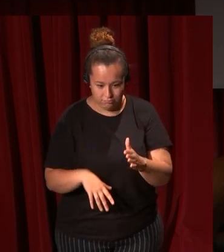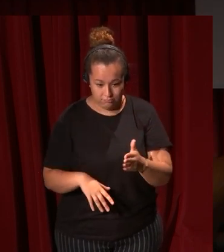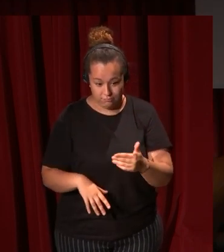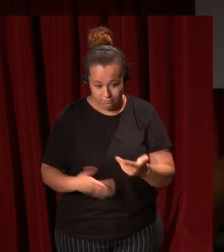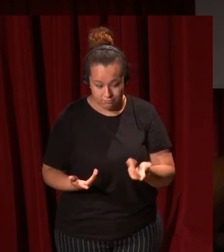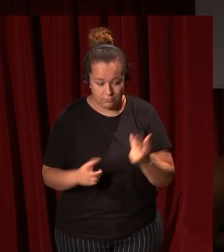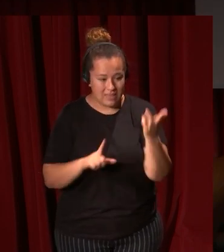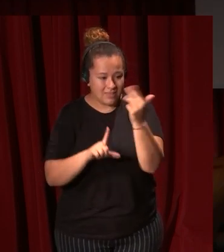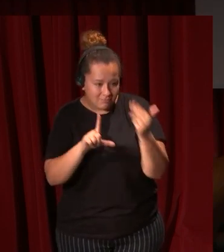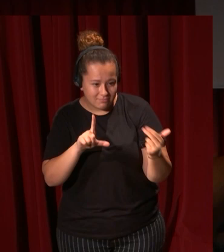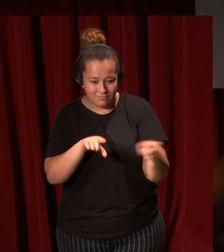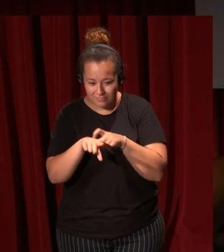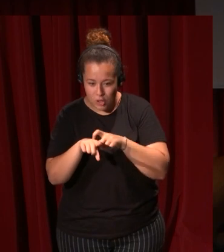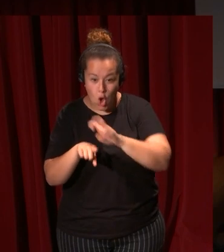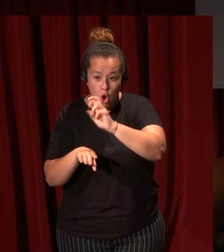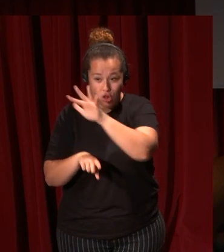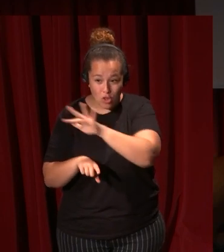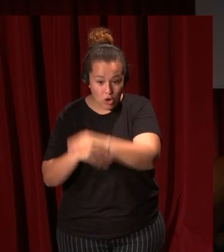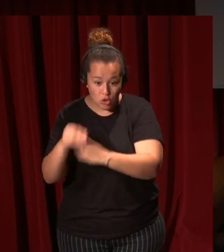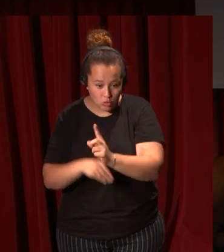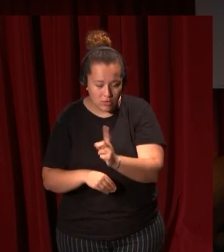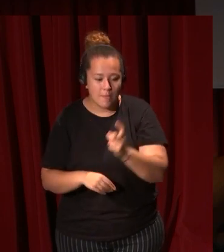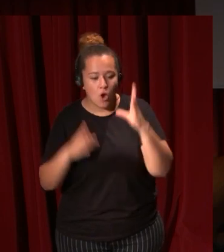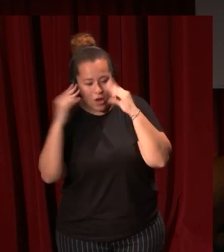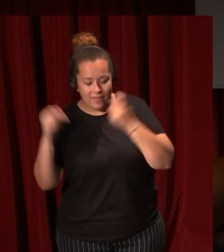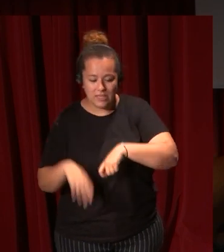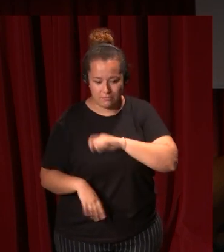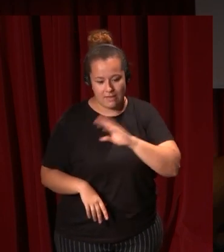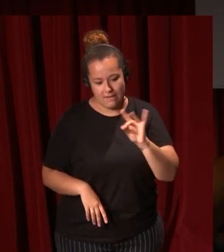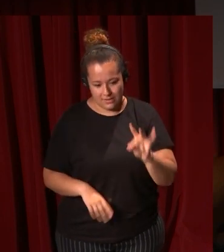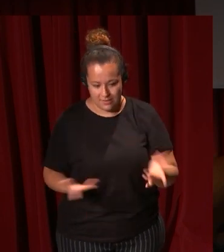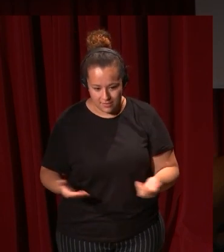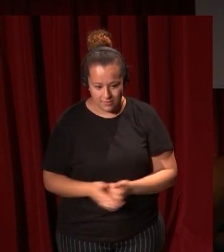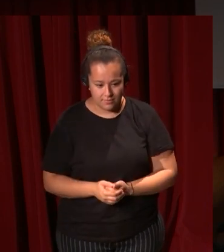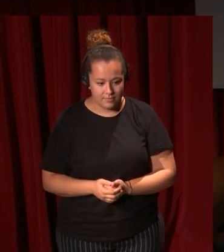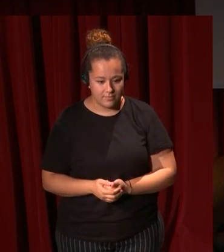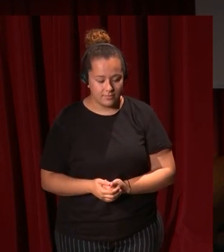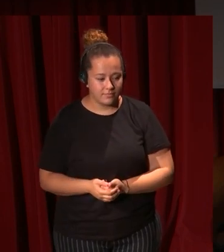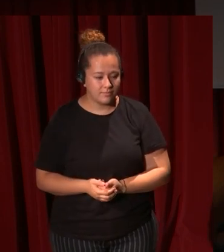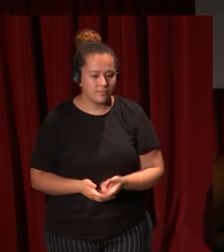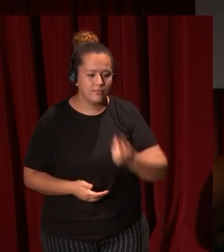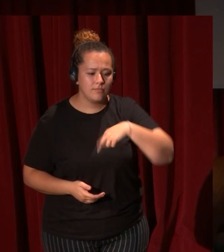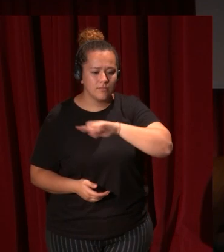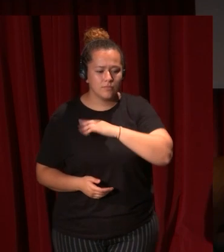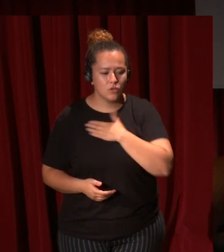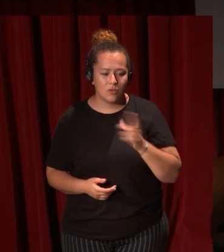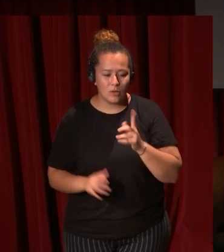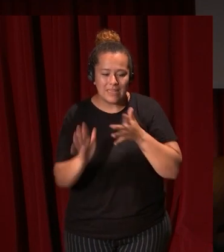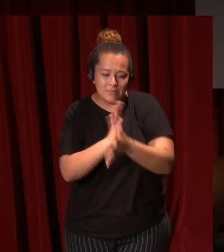cuadro en un estilo que ya no se está utilizando en otros lugares pero en Holanda y en España sí y de nuevo no estamos tanto aquí en explicar por qué eso es así